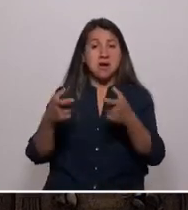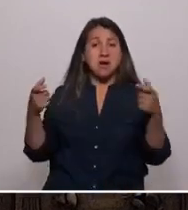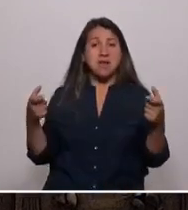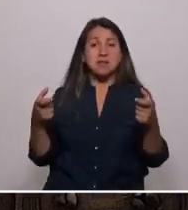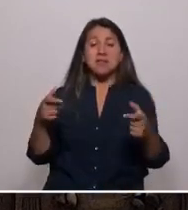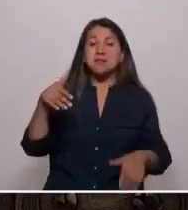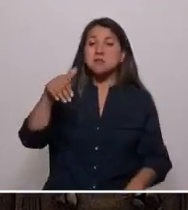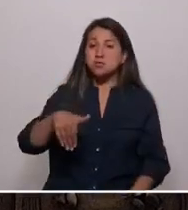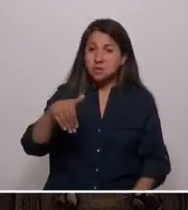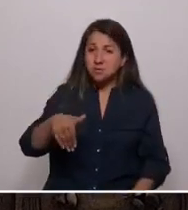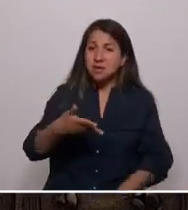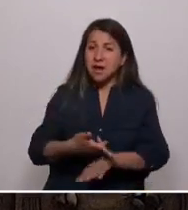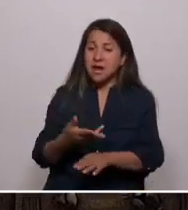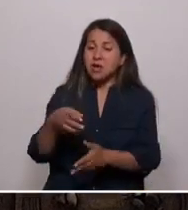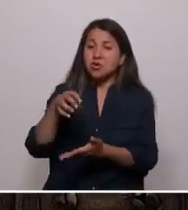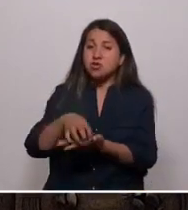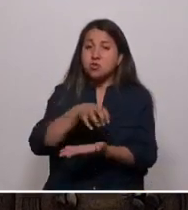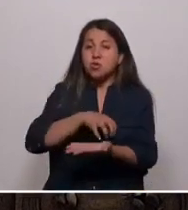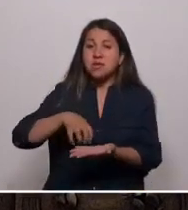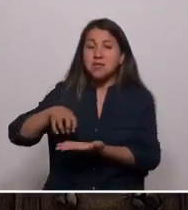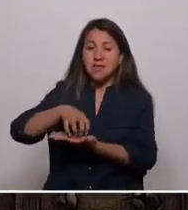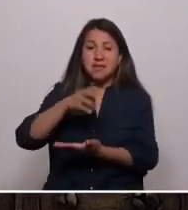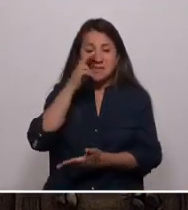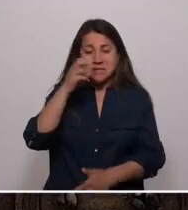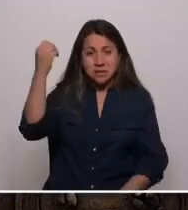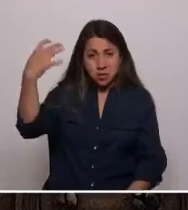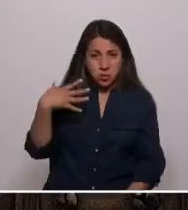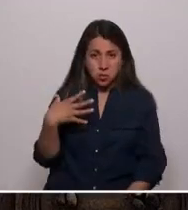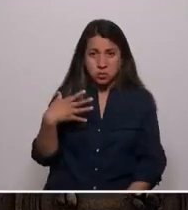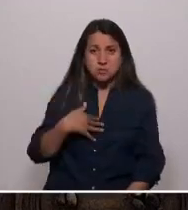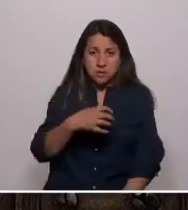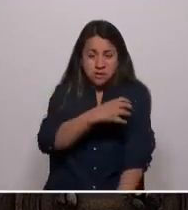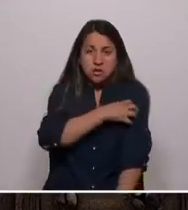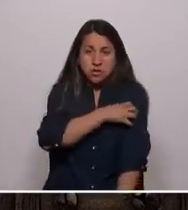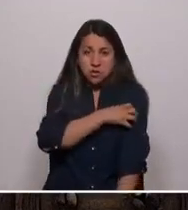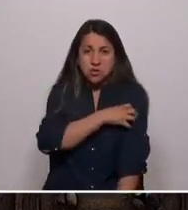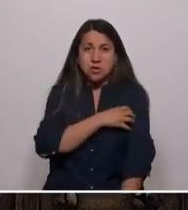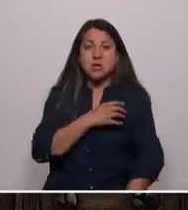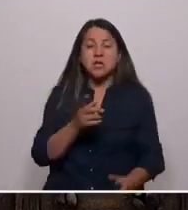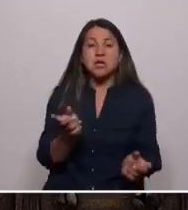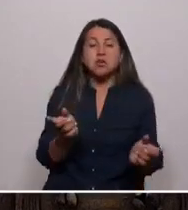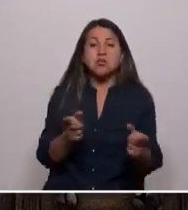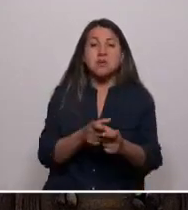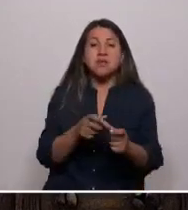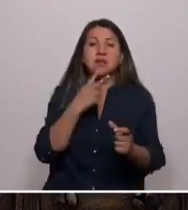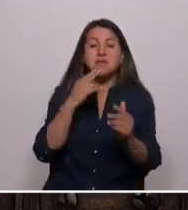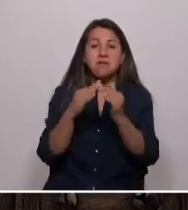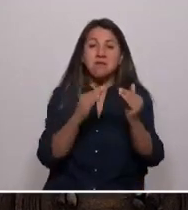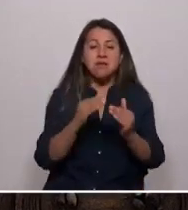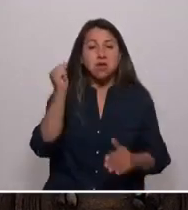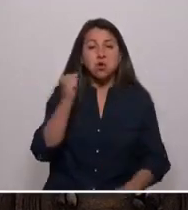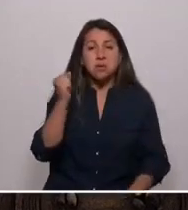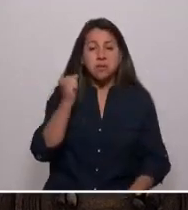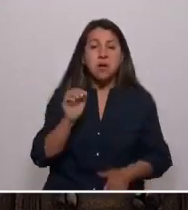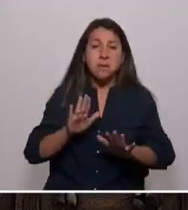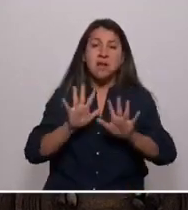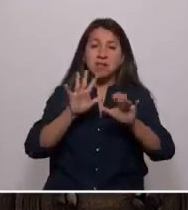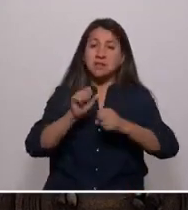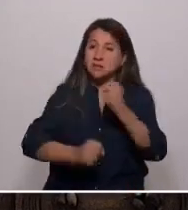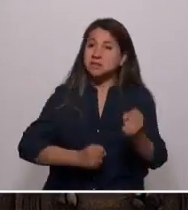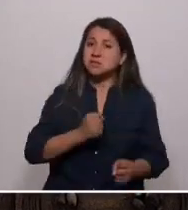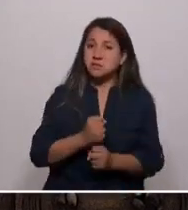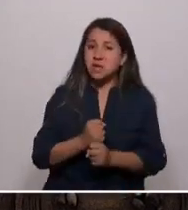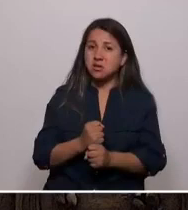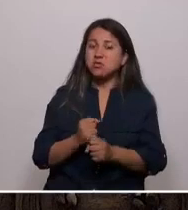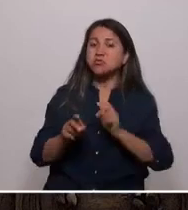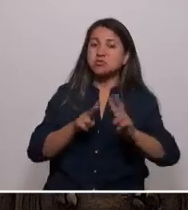existen comunidades sin luz eléctrica en mi región y los comités de vivienda de Copiapó esperan en promedio más de 10 años para